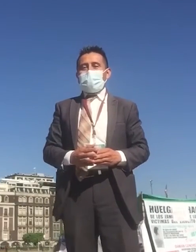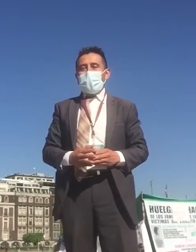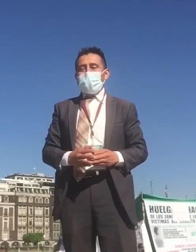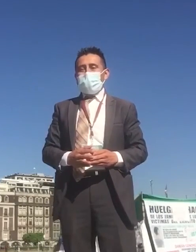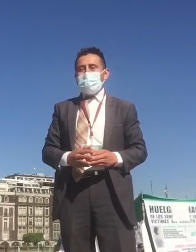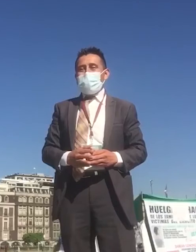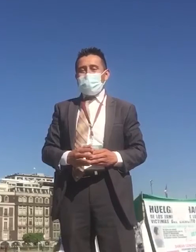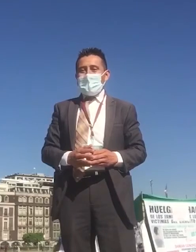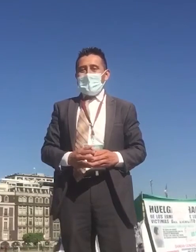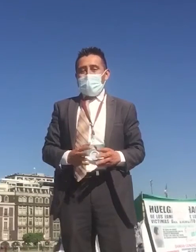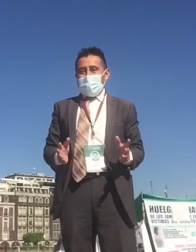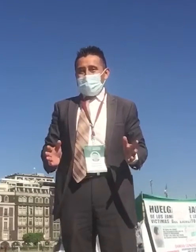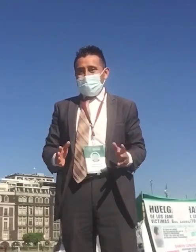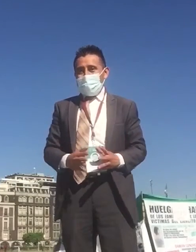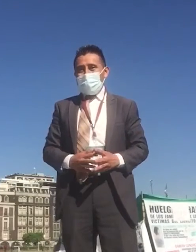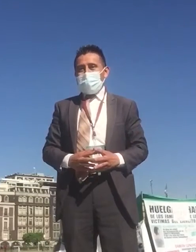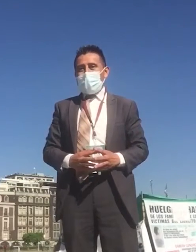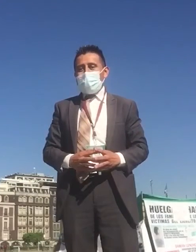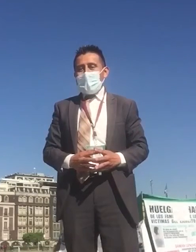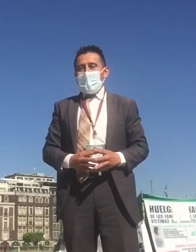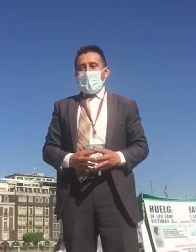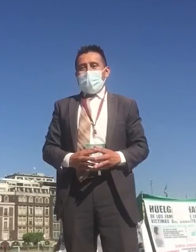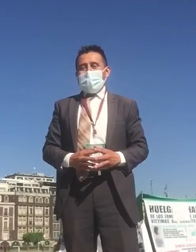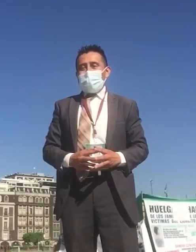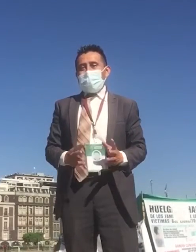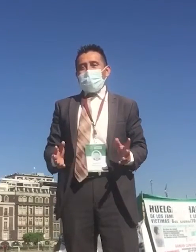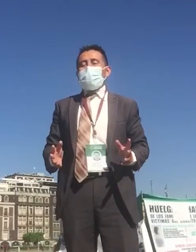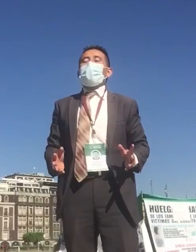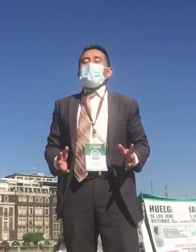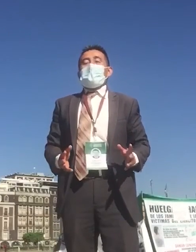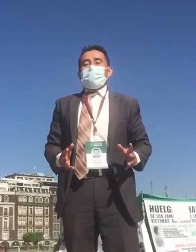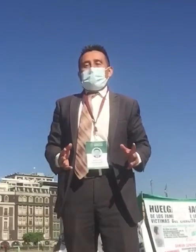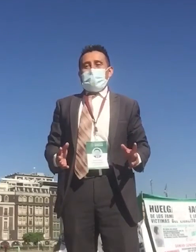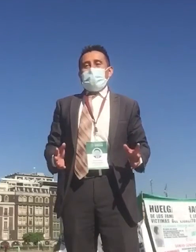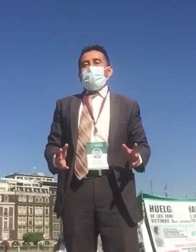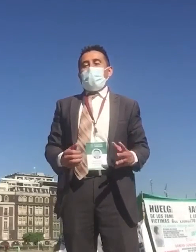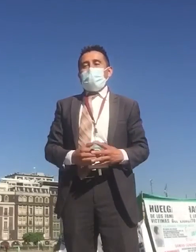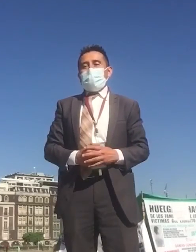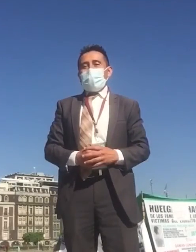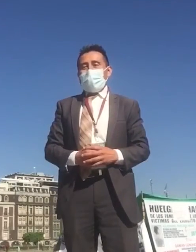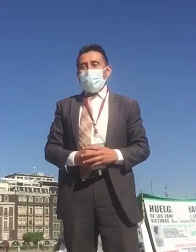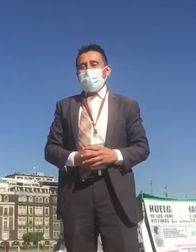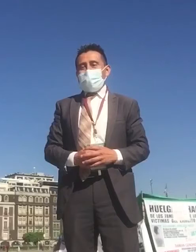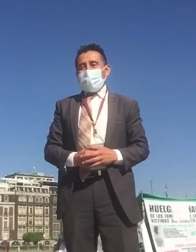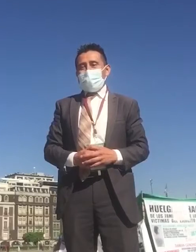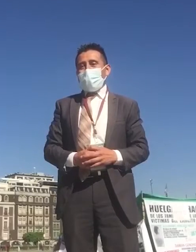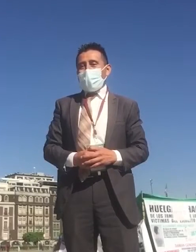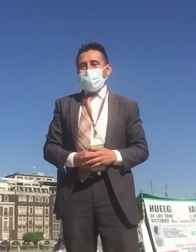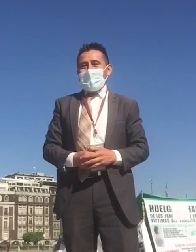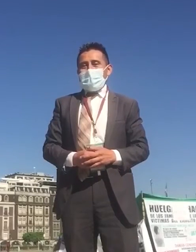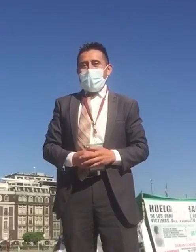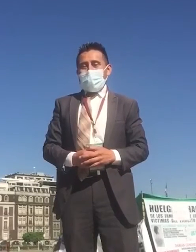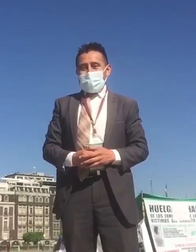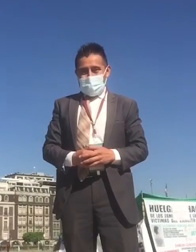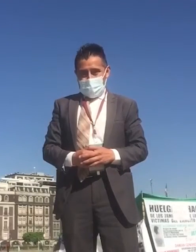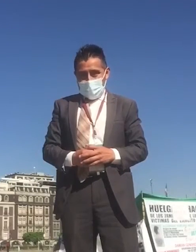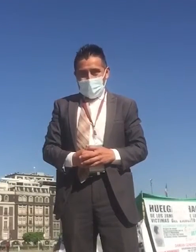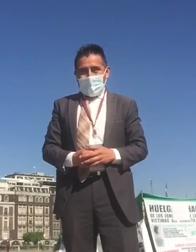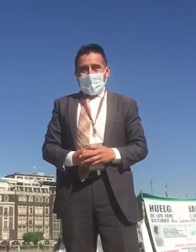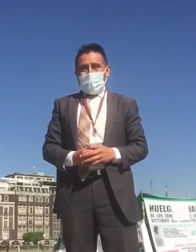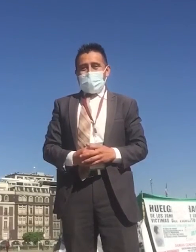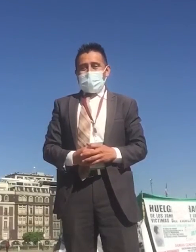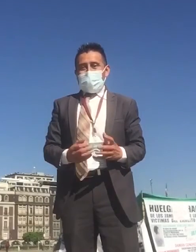esta marcha del 8 de marzo, el presidente López Obrador se convenció por no condenar a estas personas, ya que